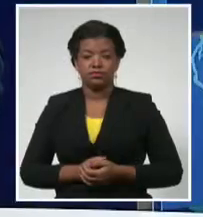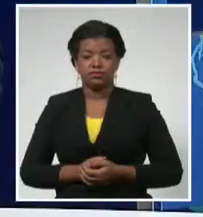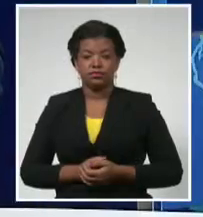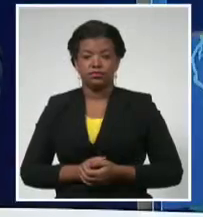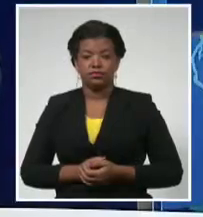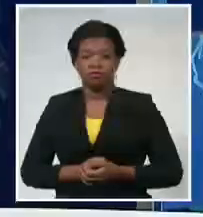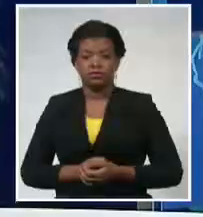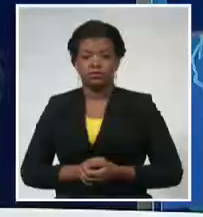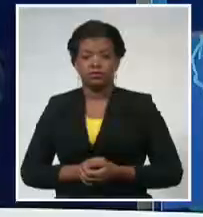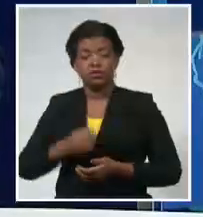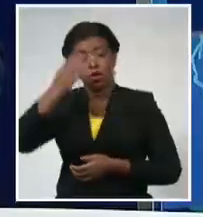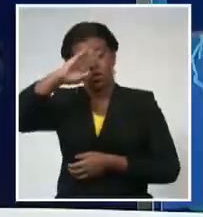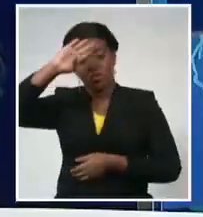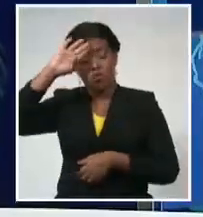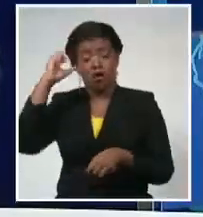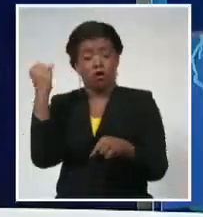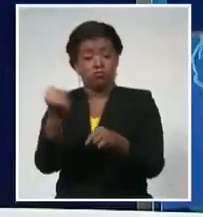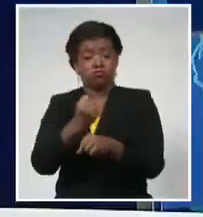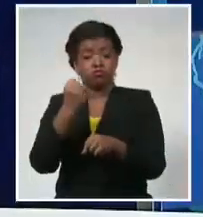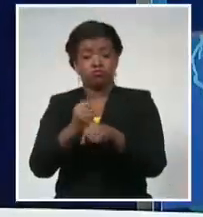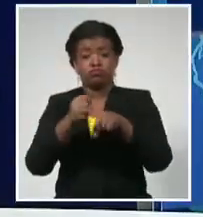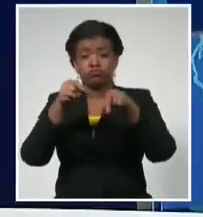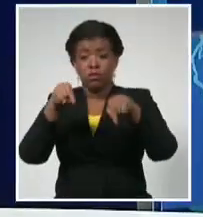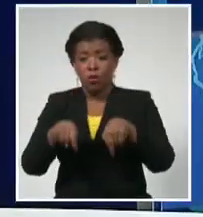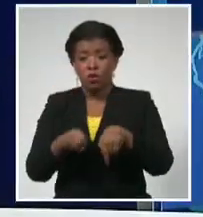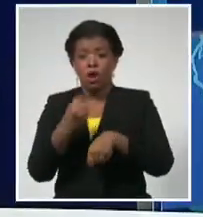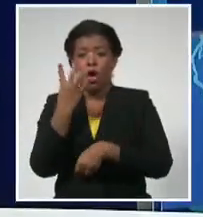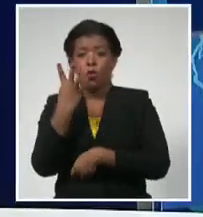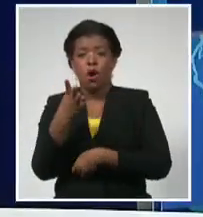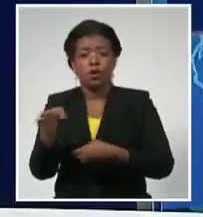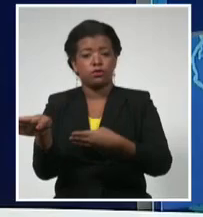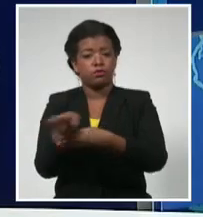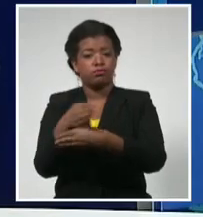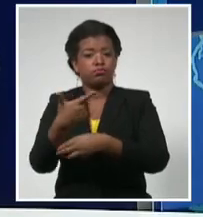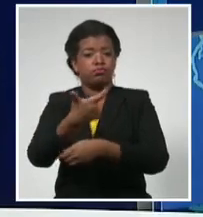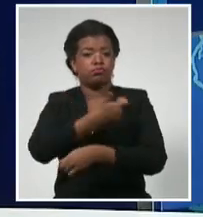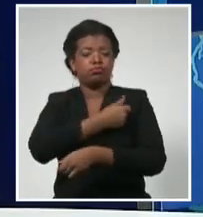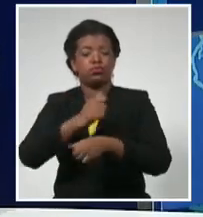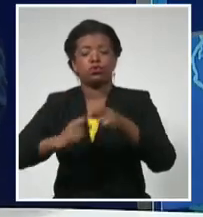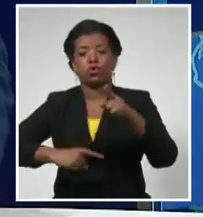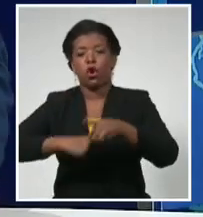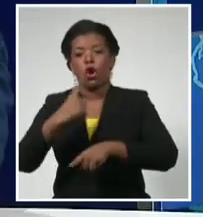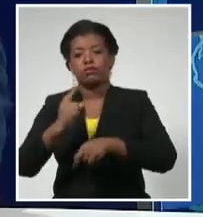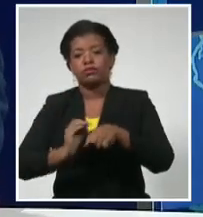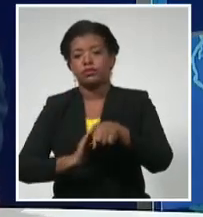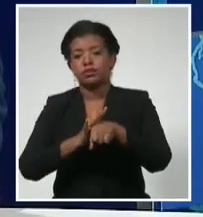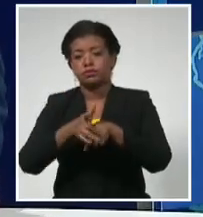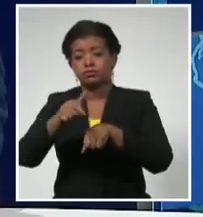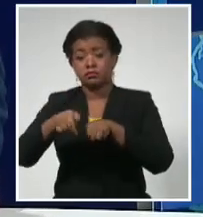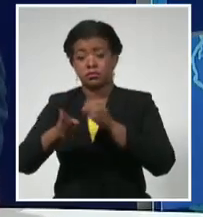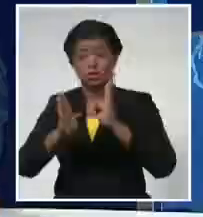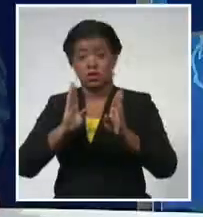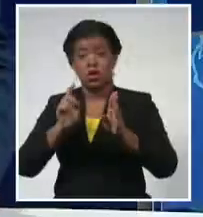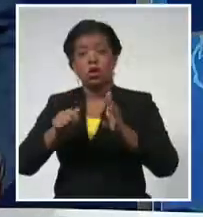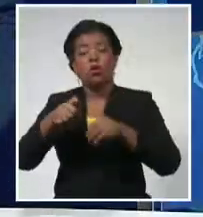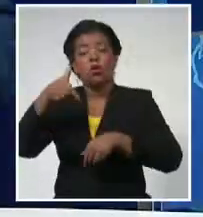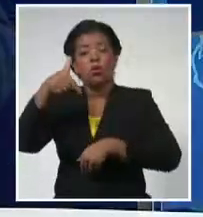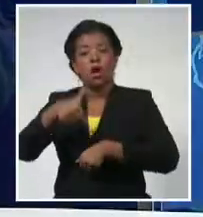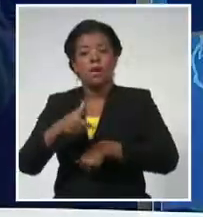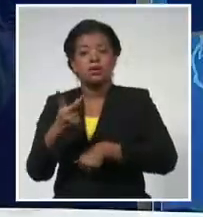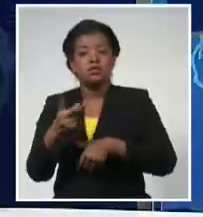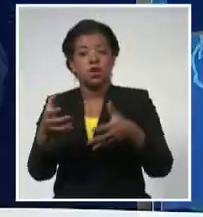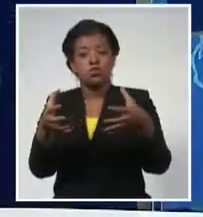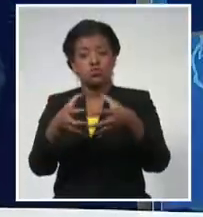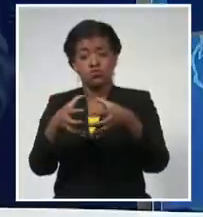Cuba trabaja actualmente en cuatro candidatos vacunales contra la COVID-19. En la jornada de este jueves, el segundo grupo de voluntarios de